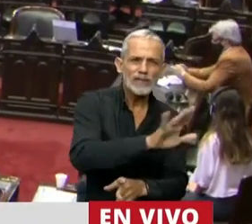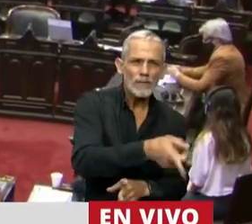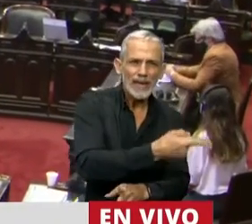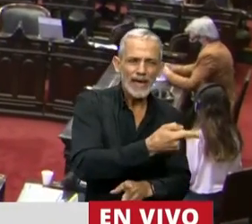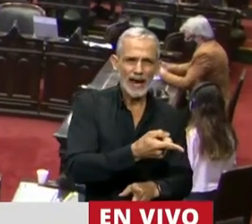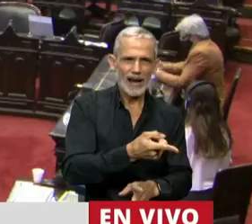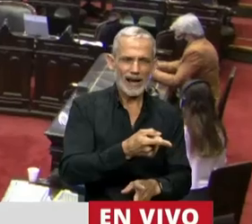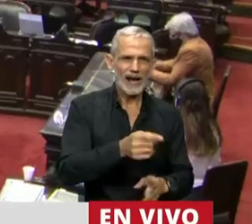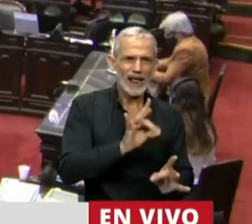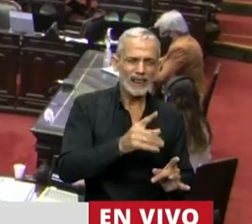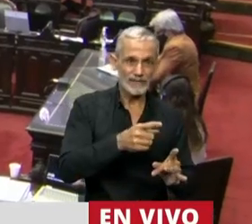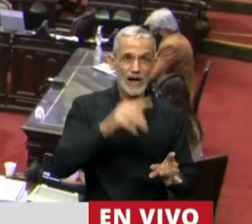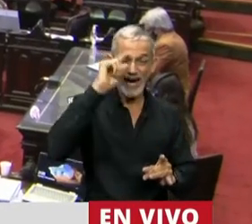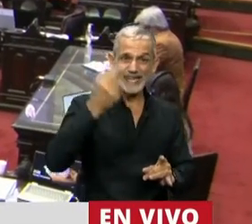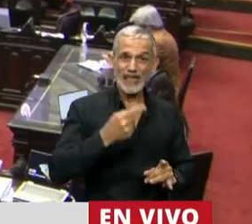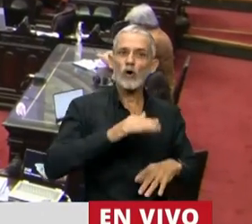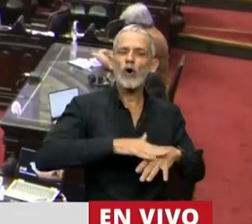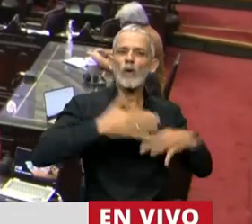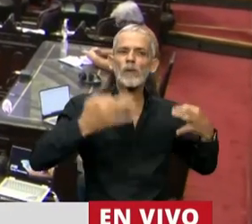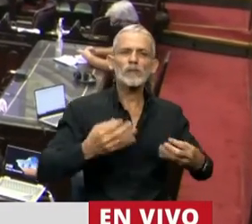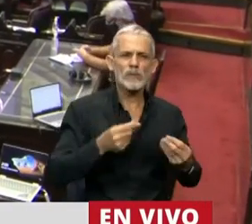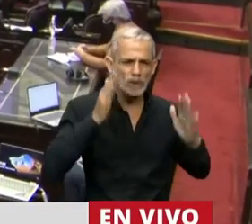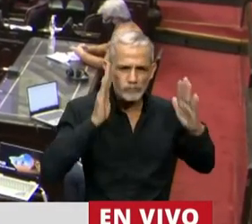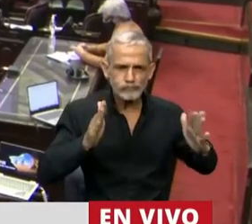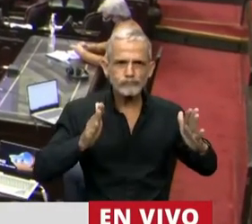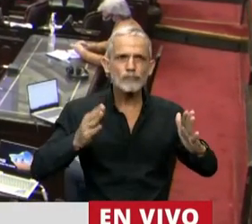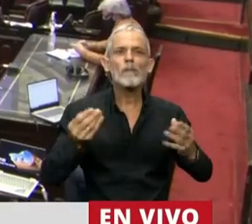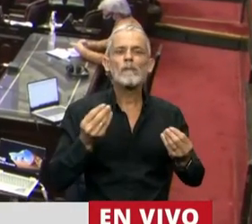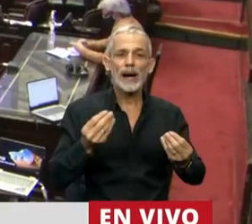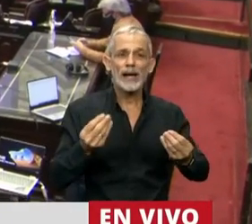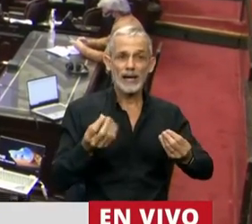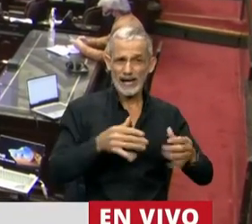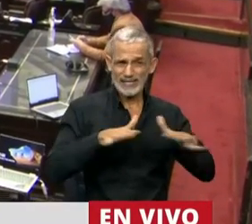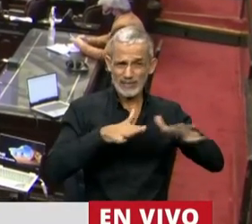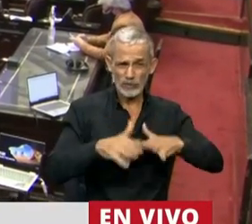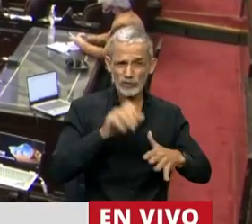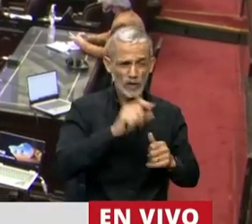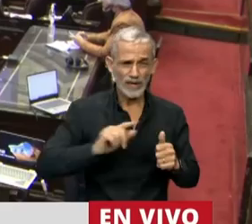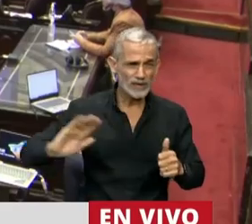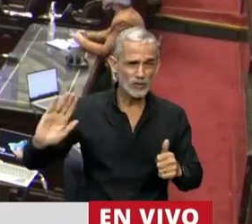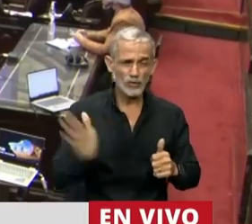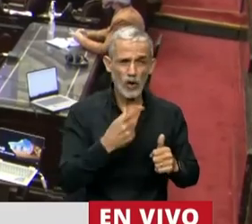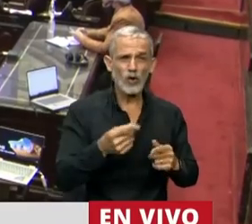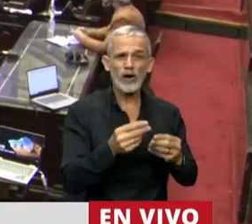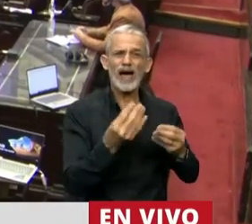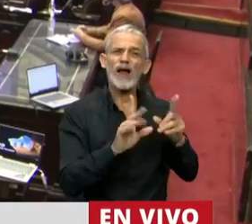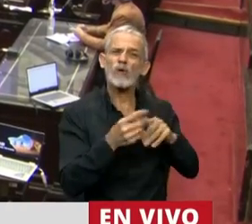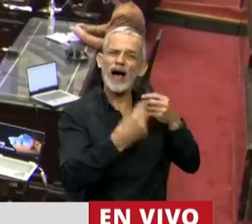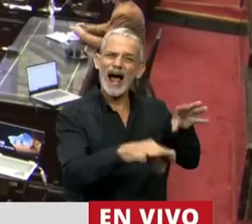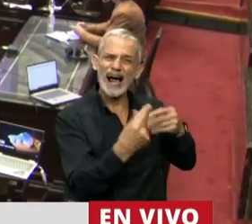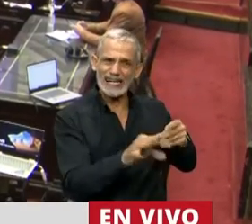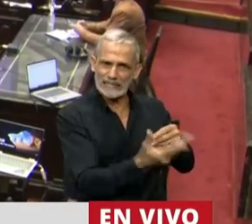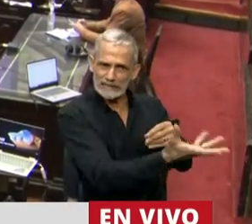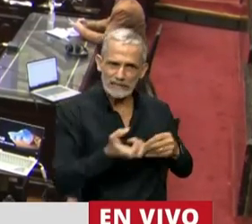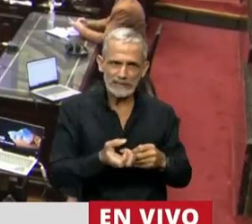el Estado se comprometa y se ocupe por la suerte y la situación de los que van quedando en el camino,